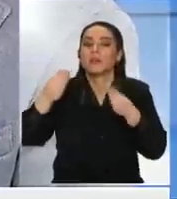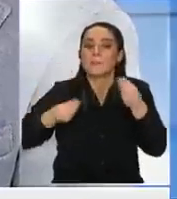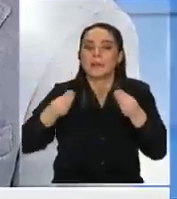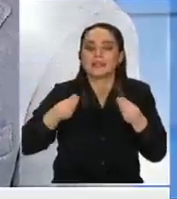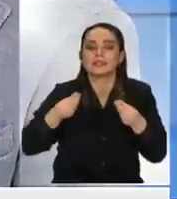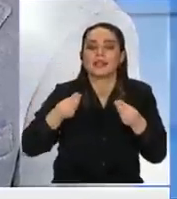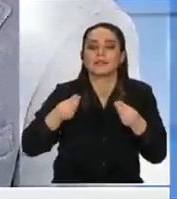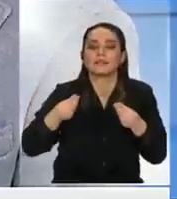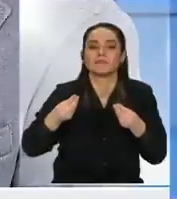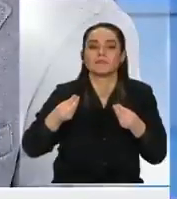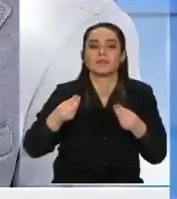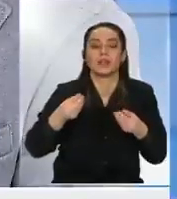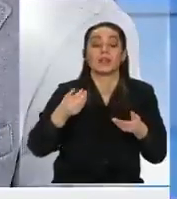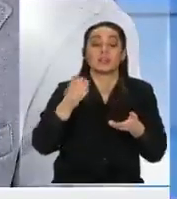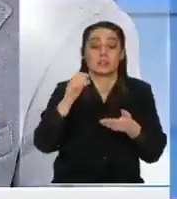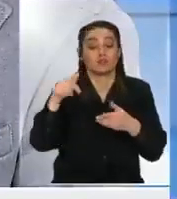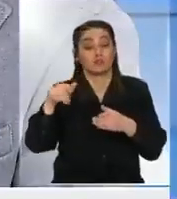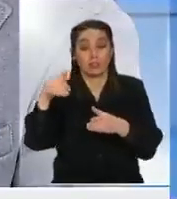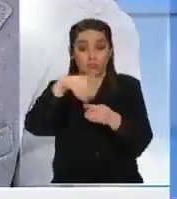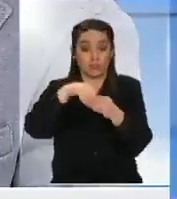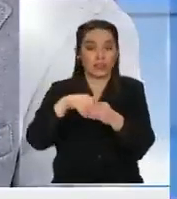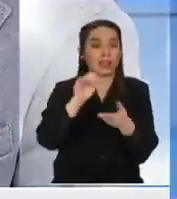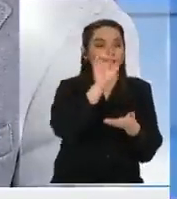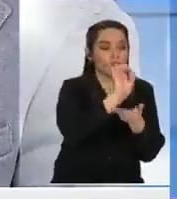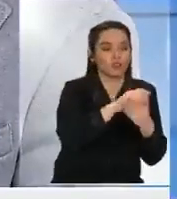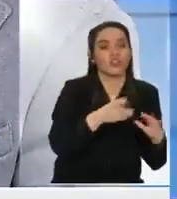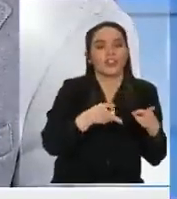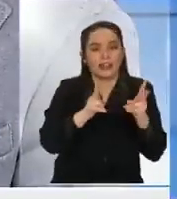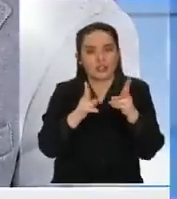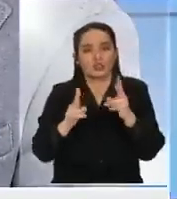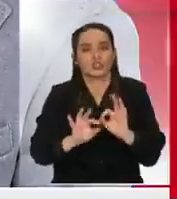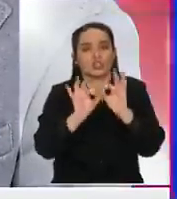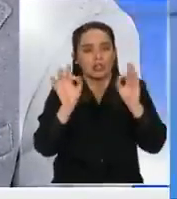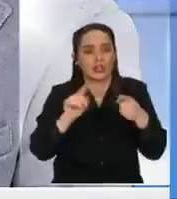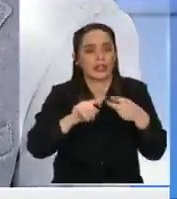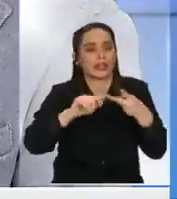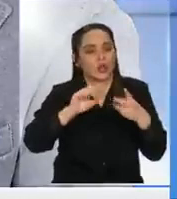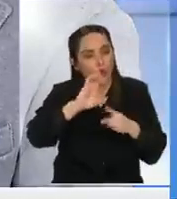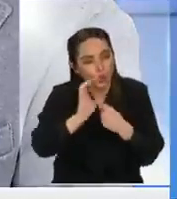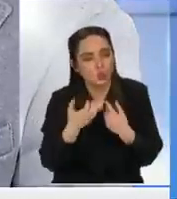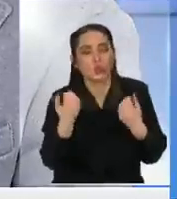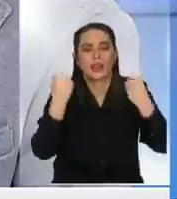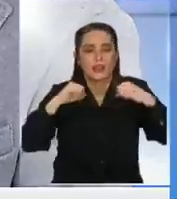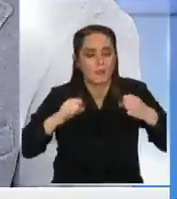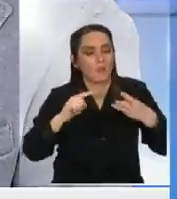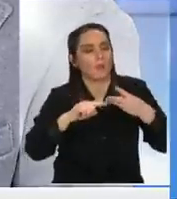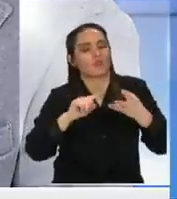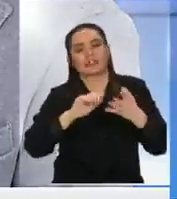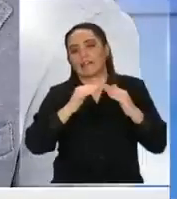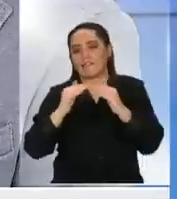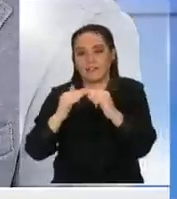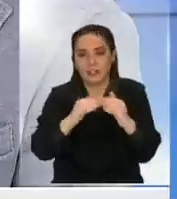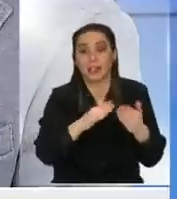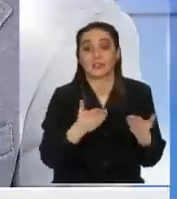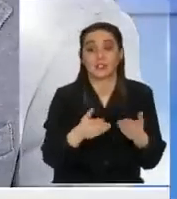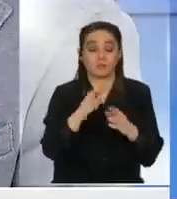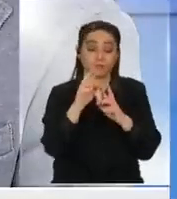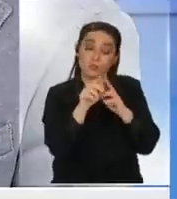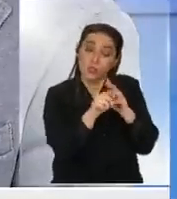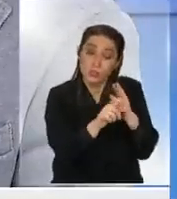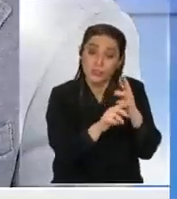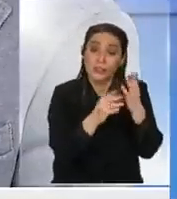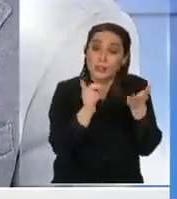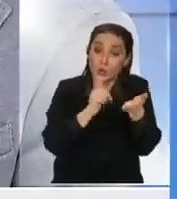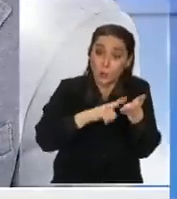empieza a dar mucha más protección derecho a la salud derecho a la educación derecho a la vivienda derecho a la cultura al deporte y la lealtad y los impuestos